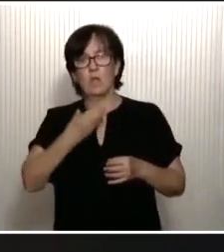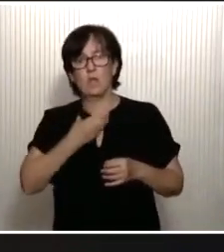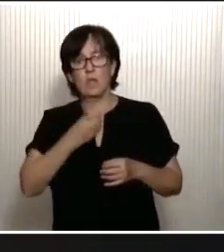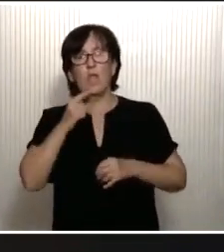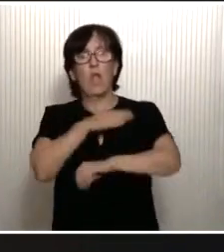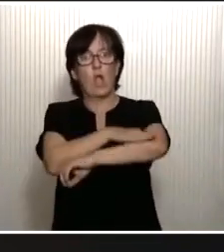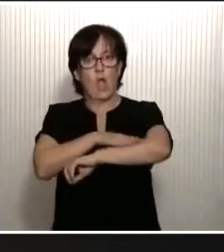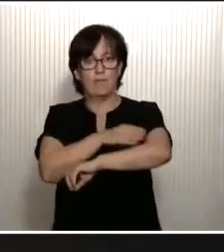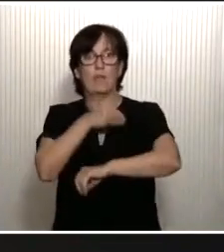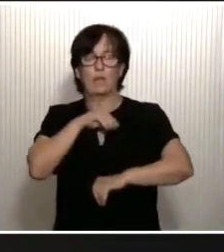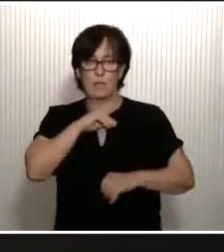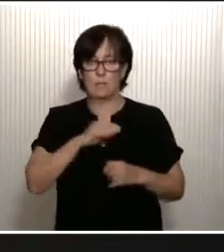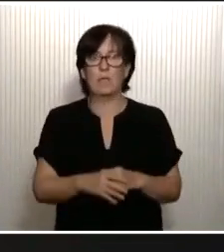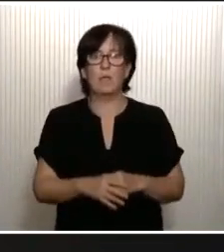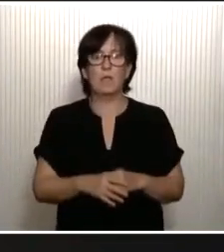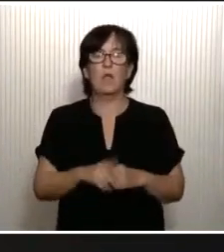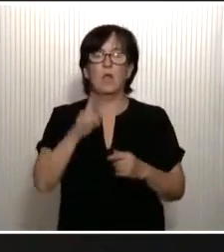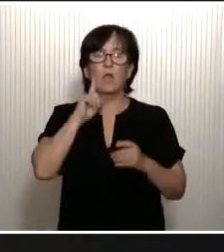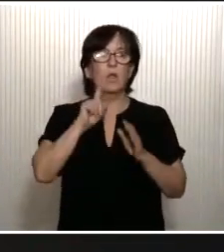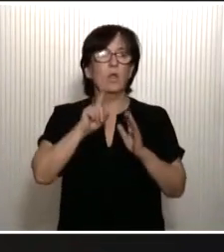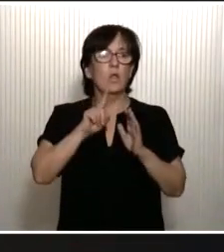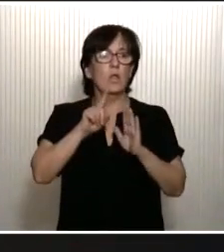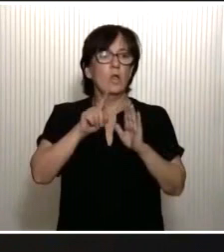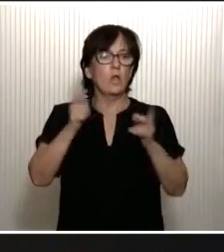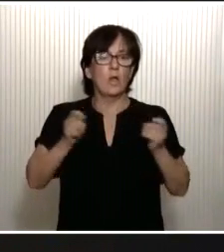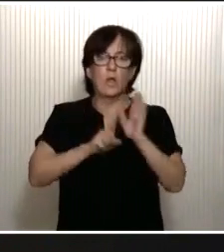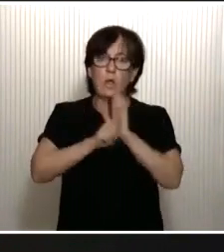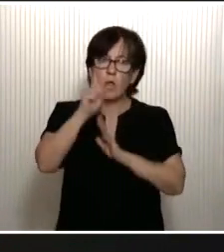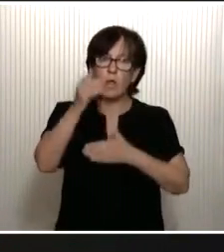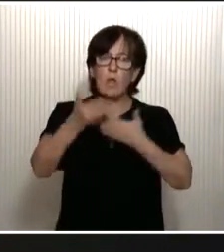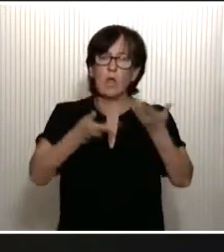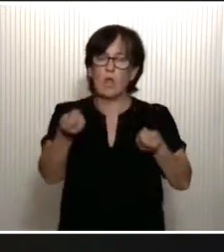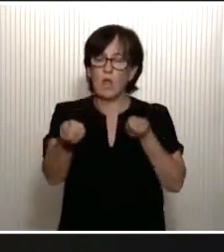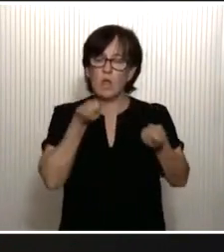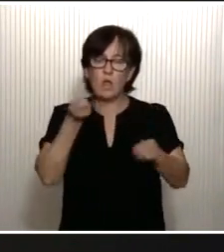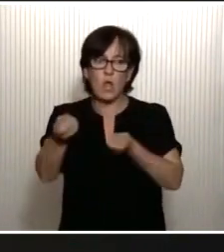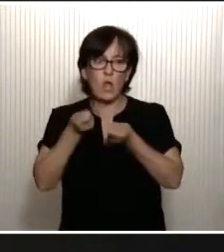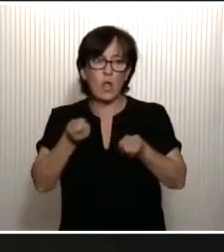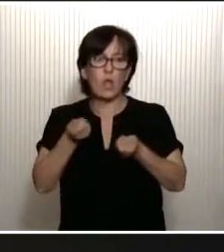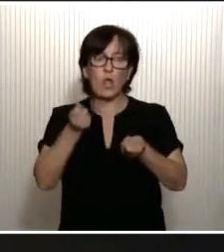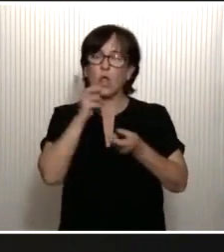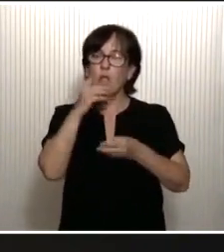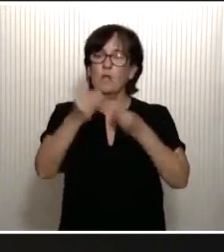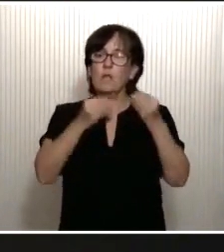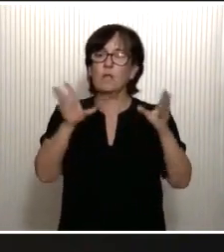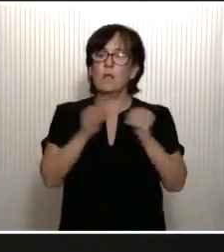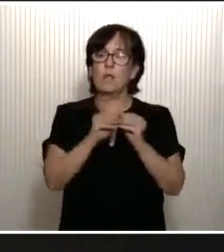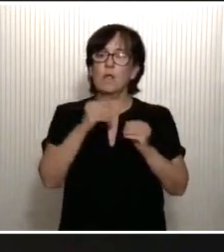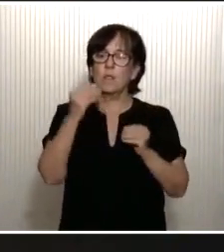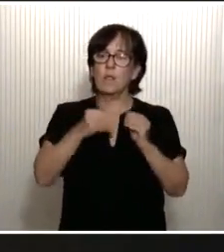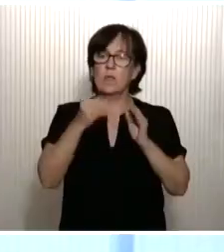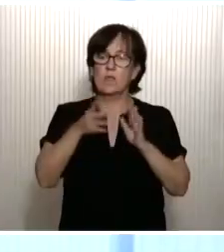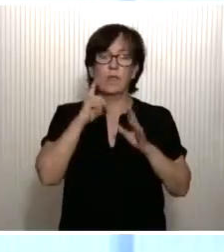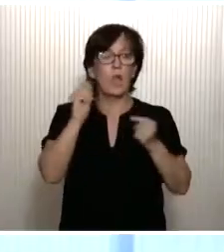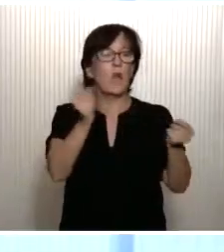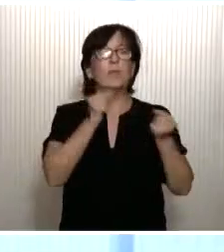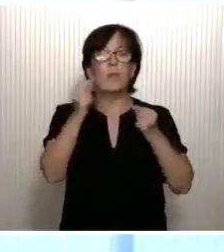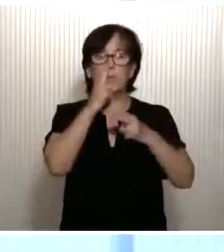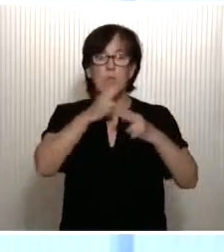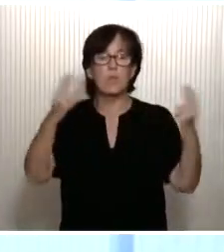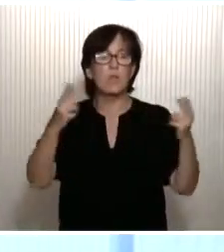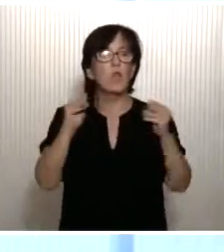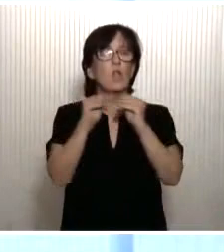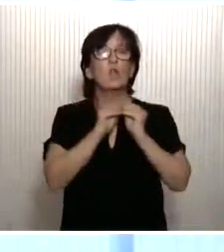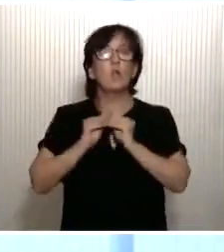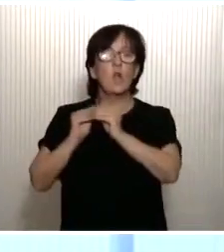y el Gobierno de España, con la promoción que estamos haciendo de la cooperación, de la coordinación y de ese nuevo término que se ha acuñado ya en el debate público, que es